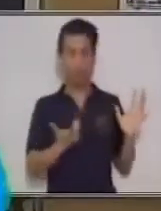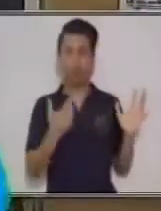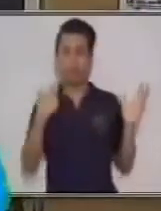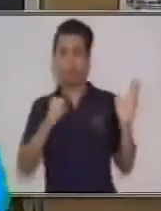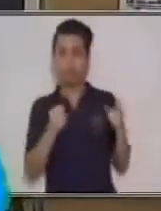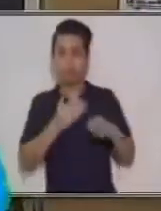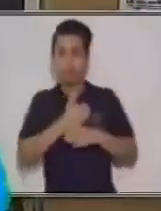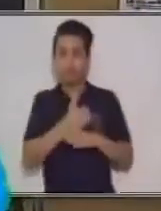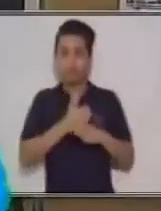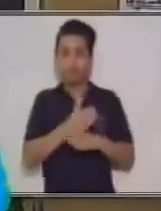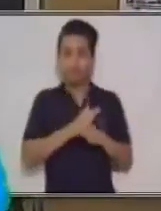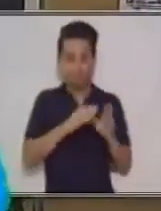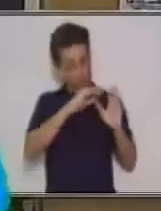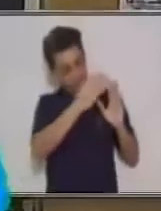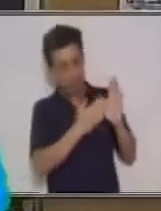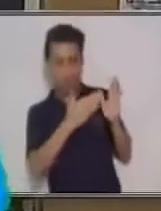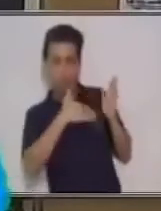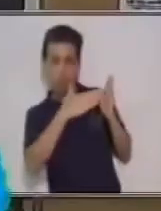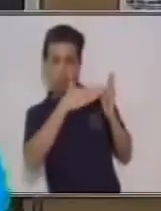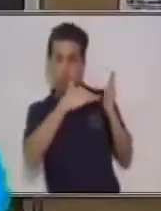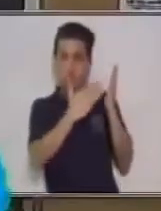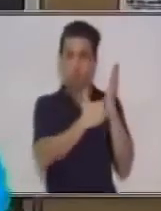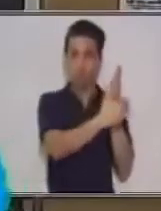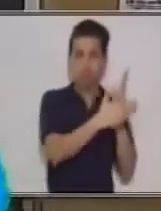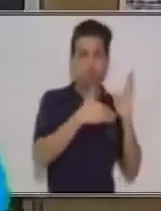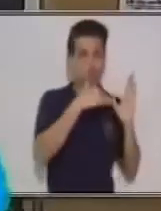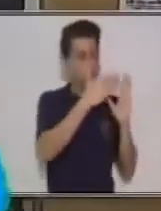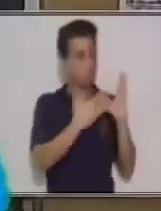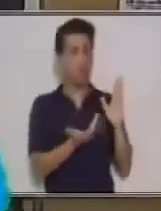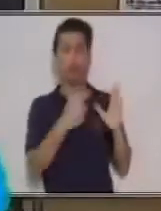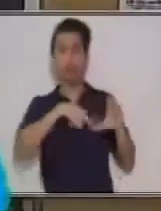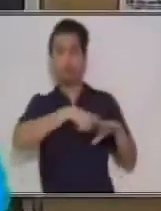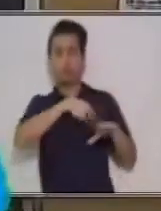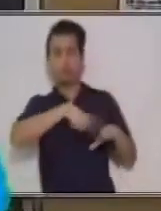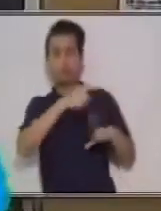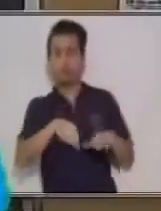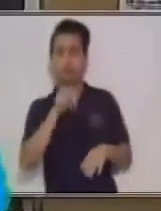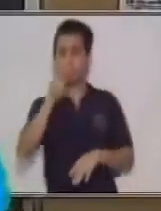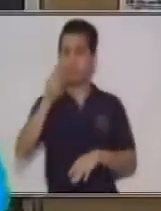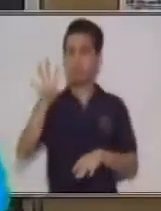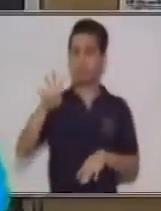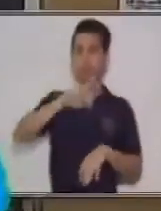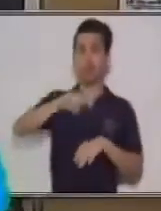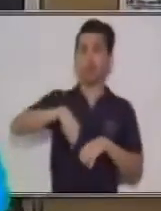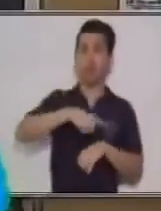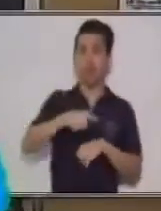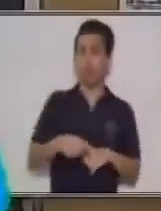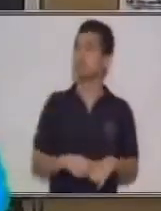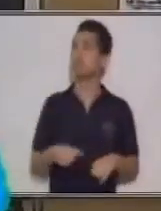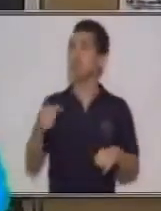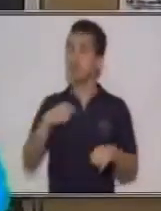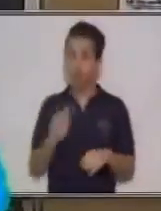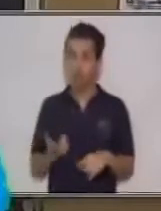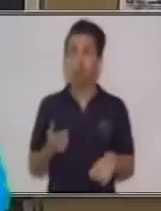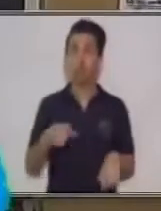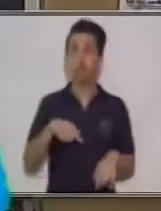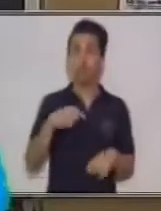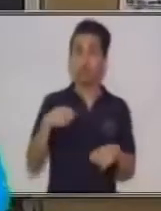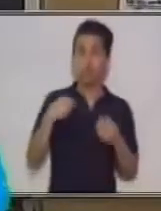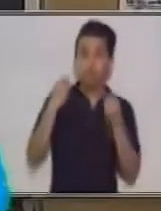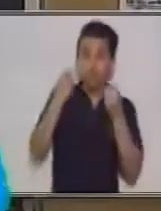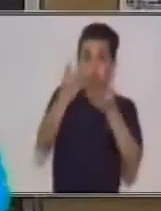de madera y lo pinté con un tiempo de 24 horas. Me llevó a cabo. Y yo en este momento estoy logrando